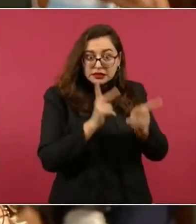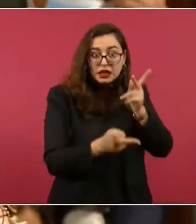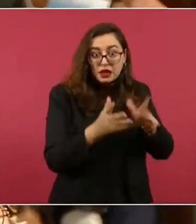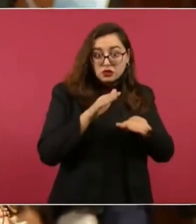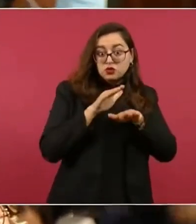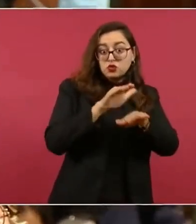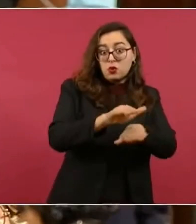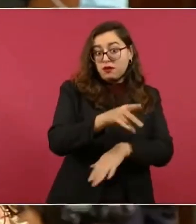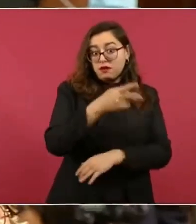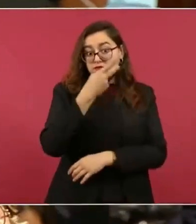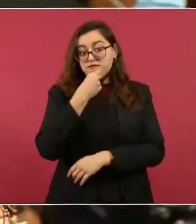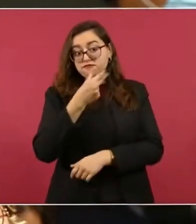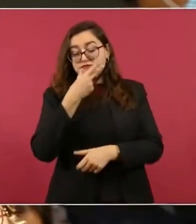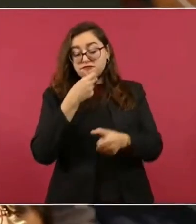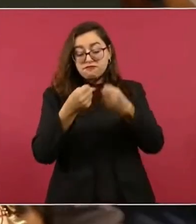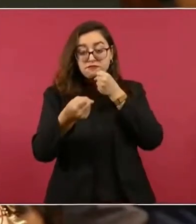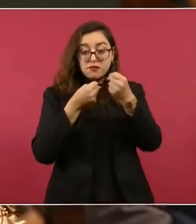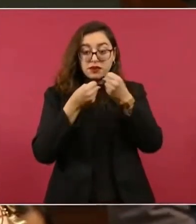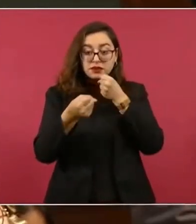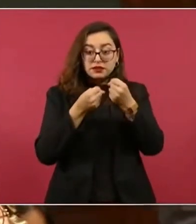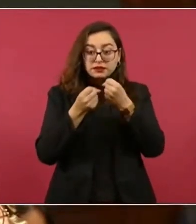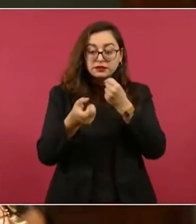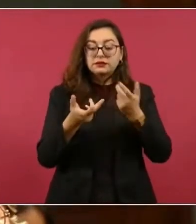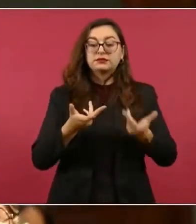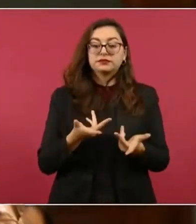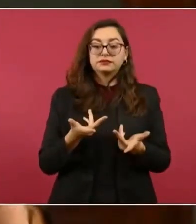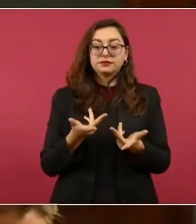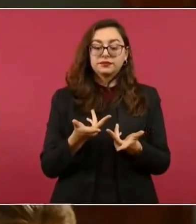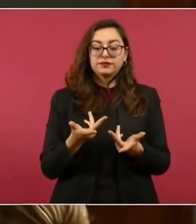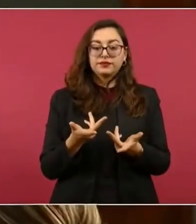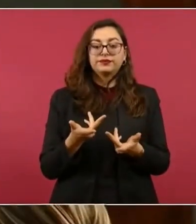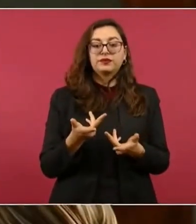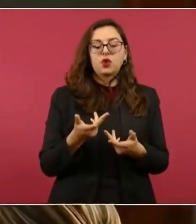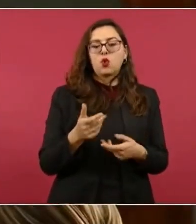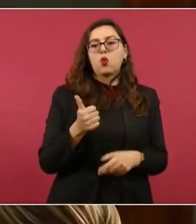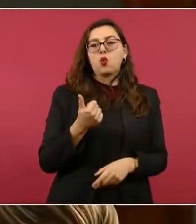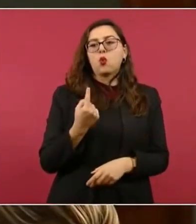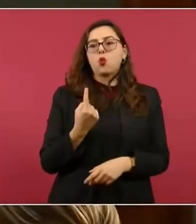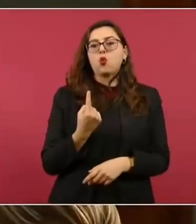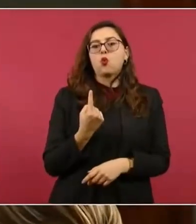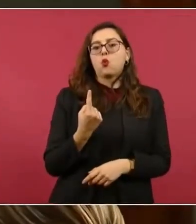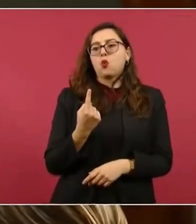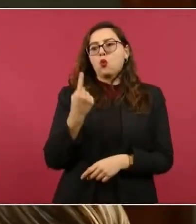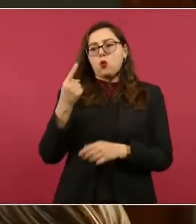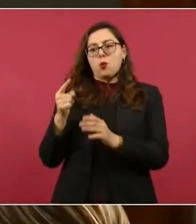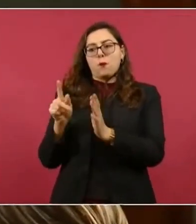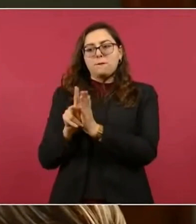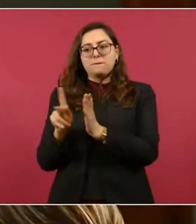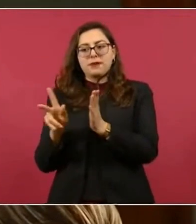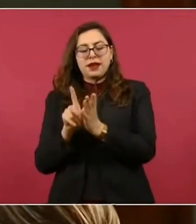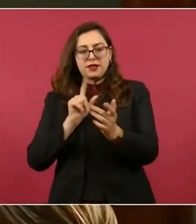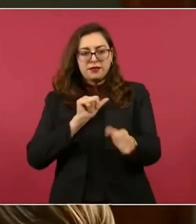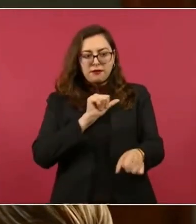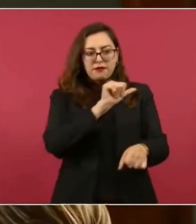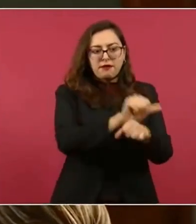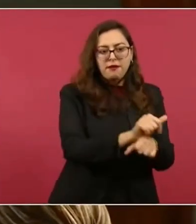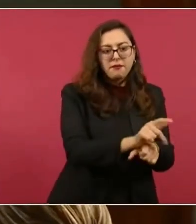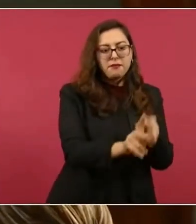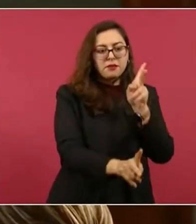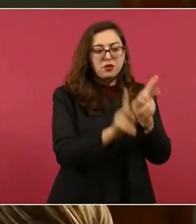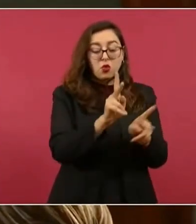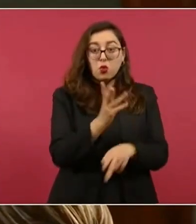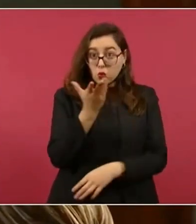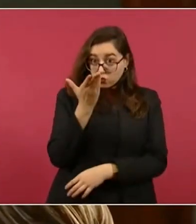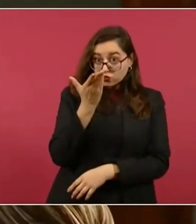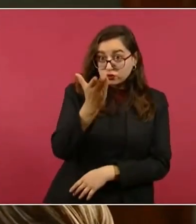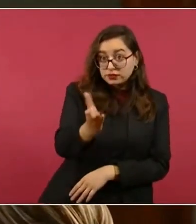de hecho habló del tema con el presidente Biden. Si podría confirmarnos si sí habló con el presidente